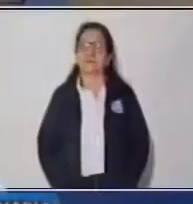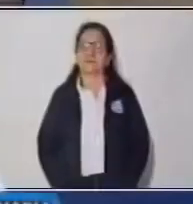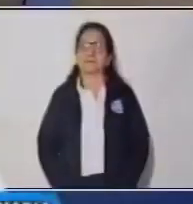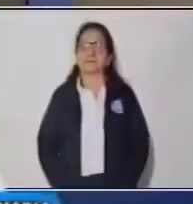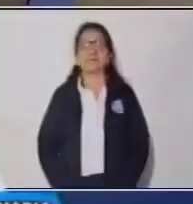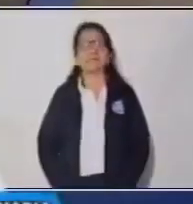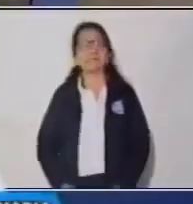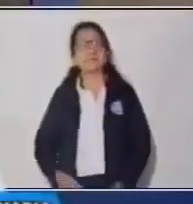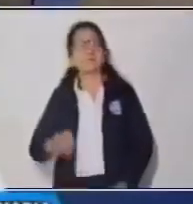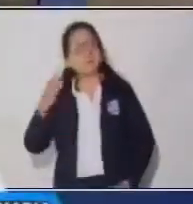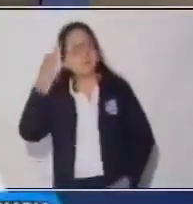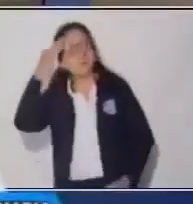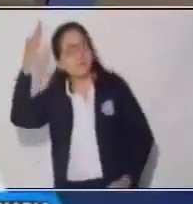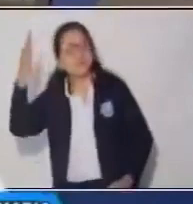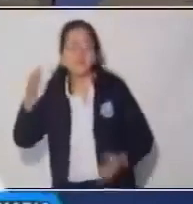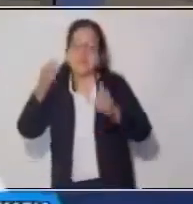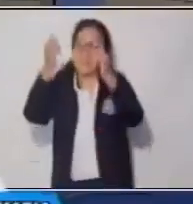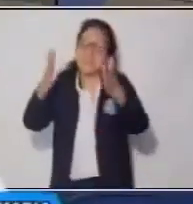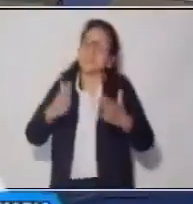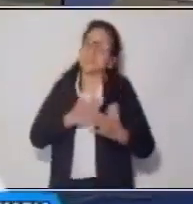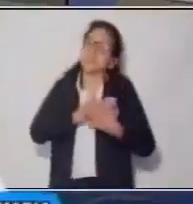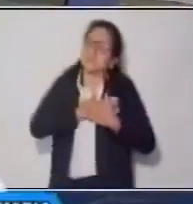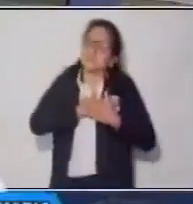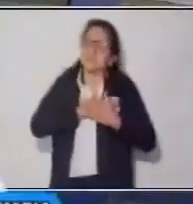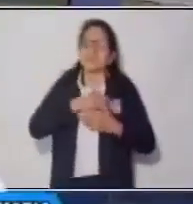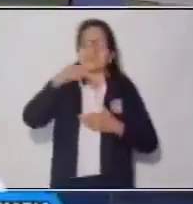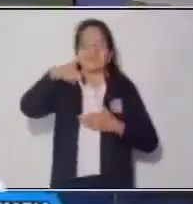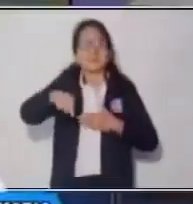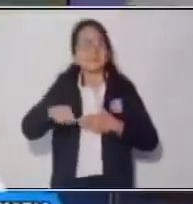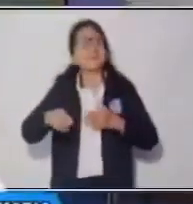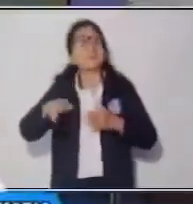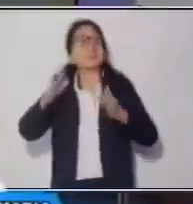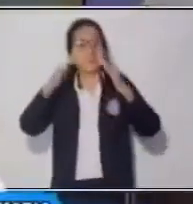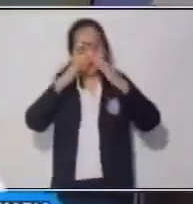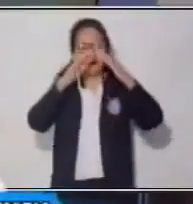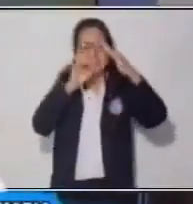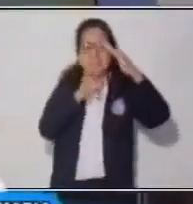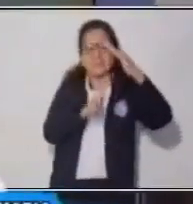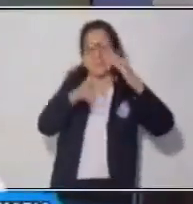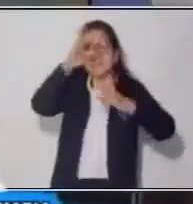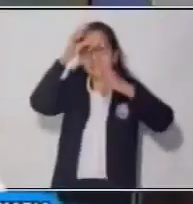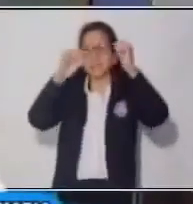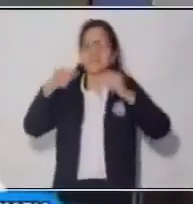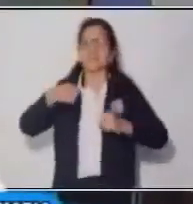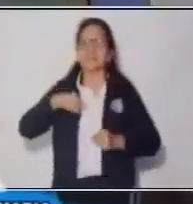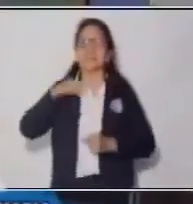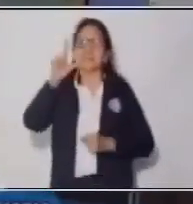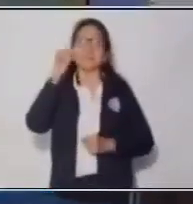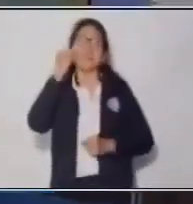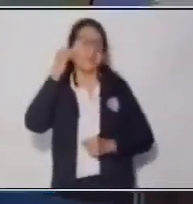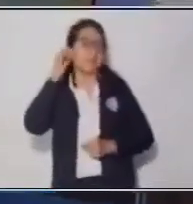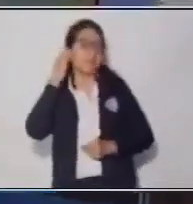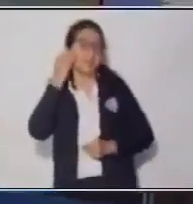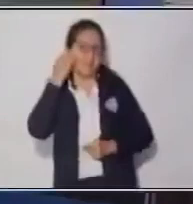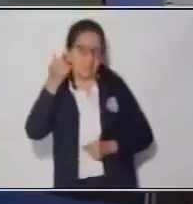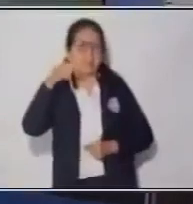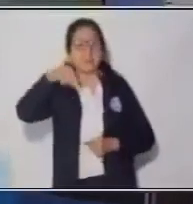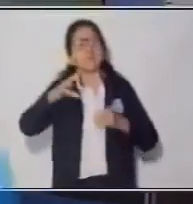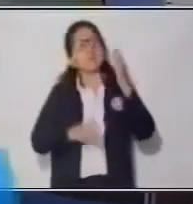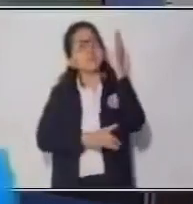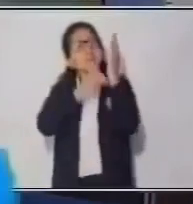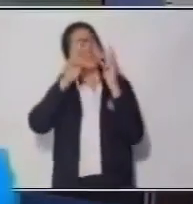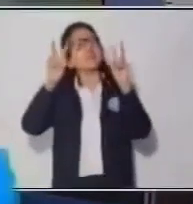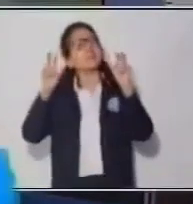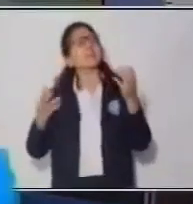Queridos alumnos, bienvenidos a este espacio educativo Aprendo en Casa. Soy Ligia Quezada y en esta oportunidad desarrollaré el